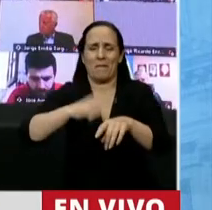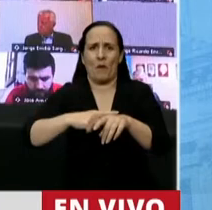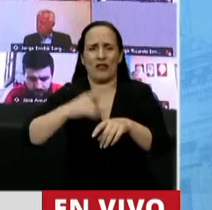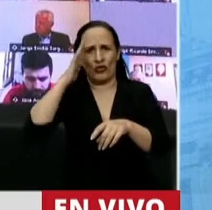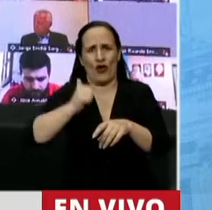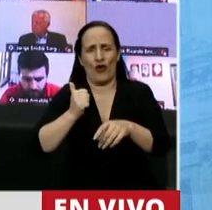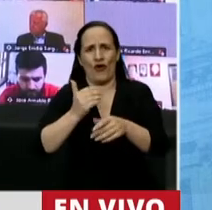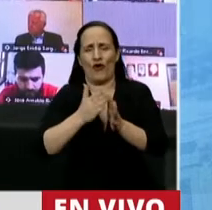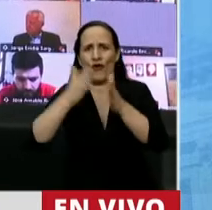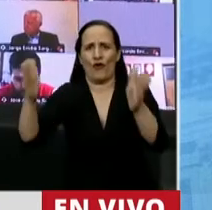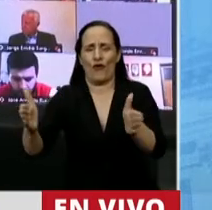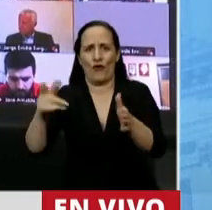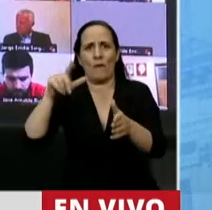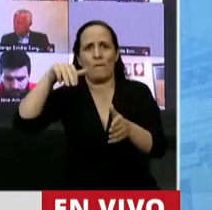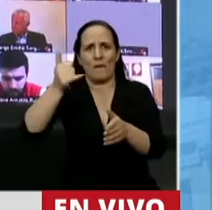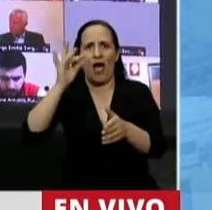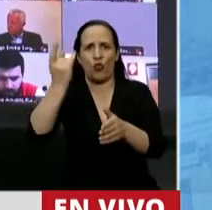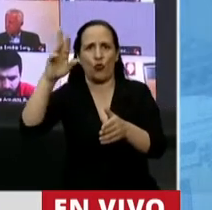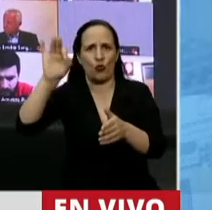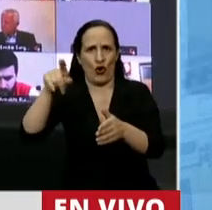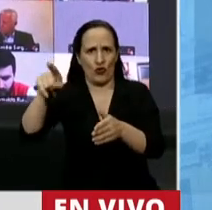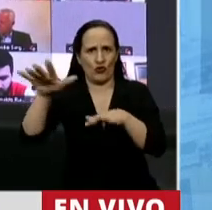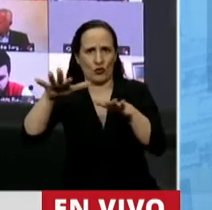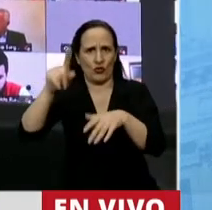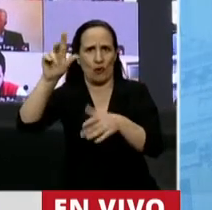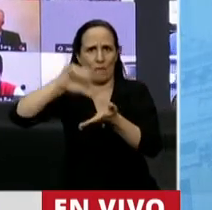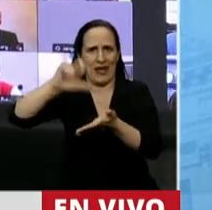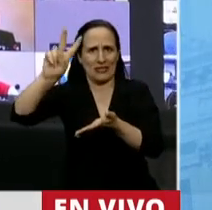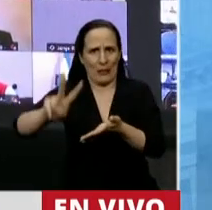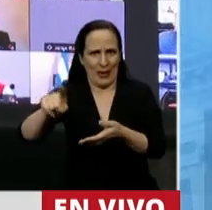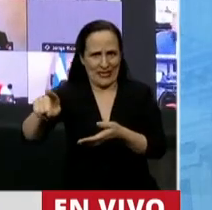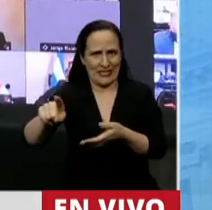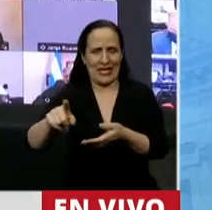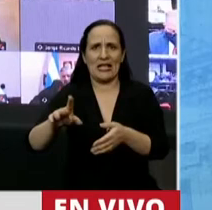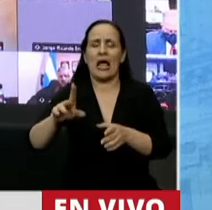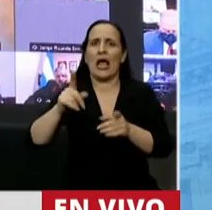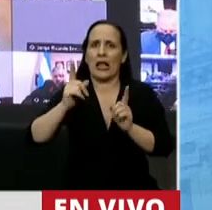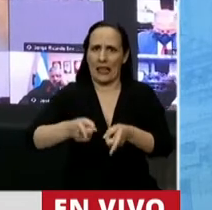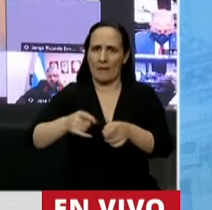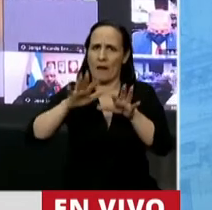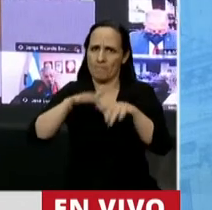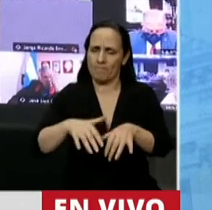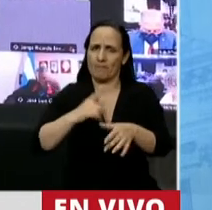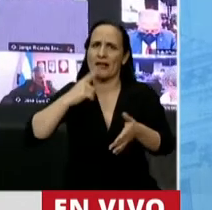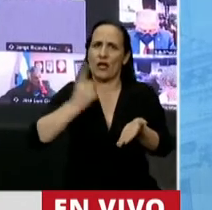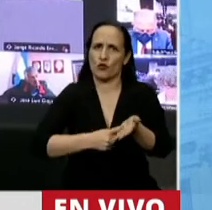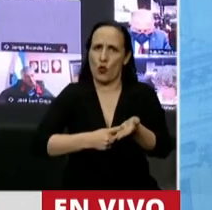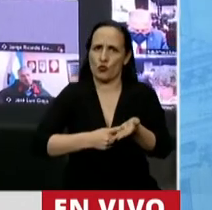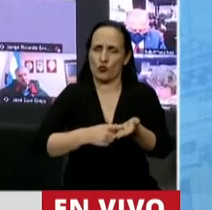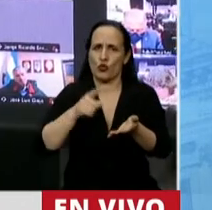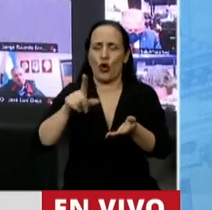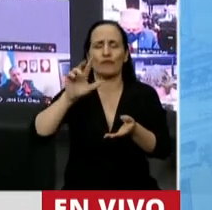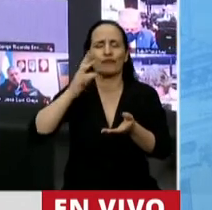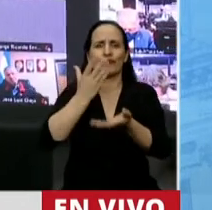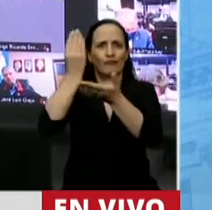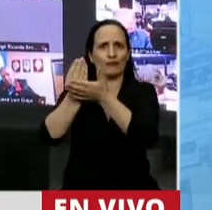de Maduro en Venezuela y que también describió la resolución tomada por nuestro representante en las